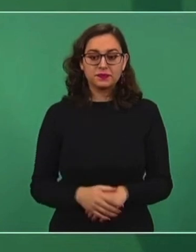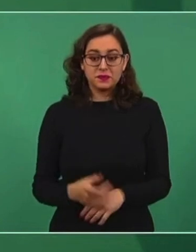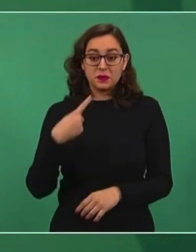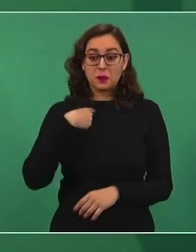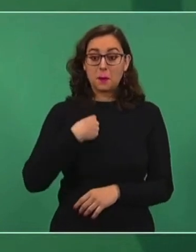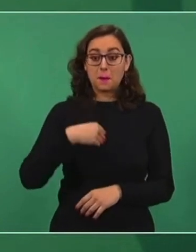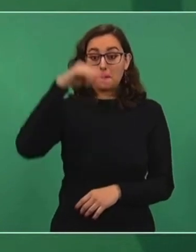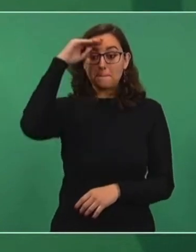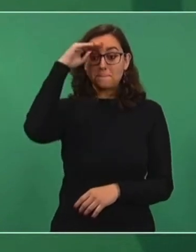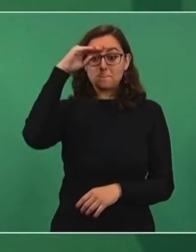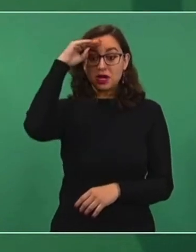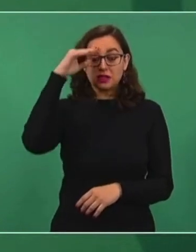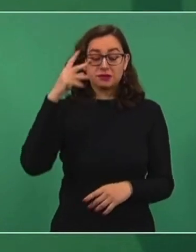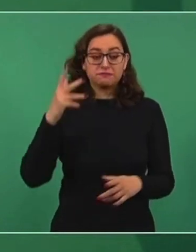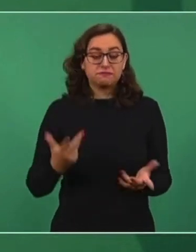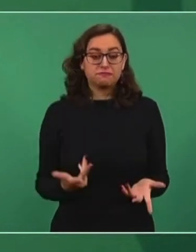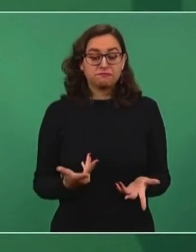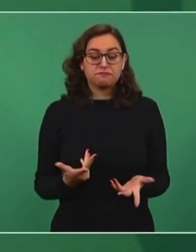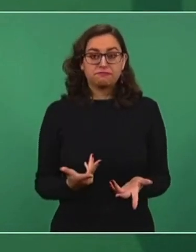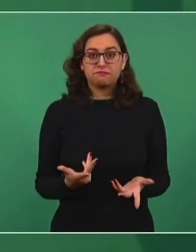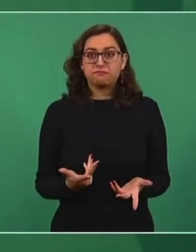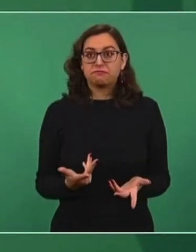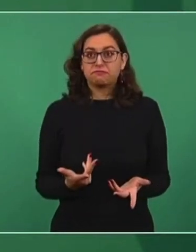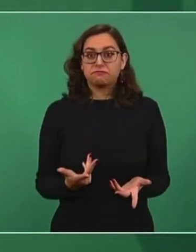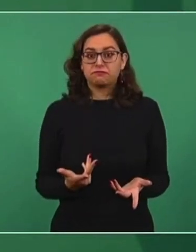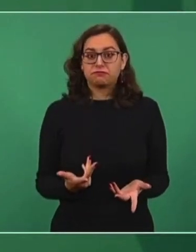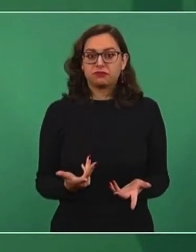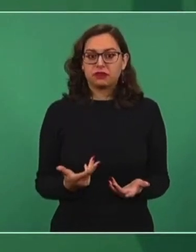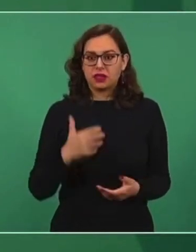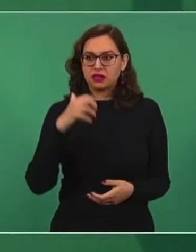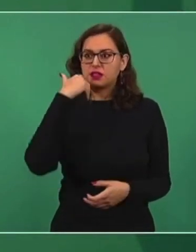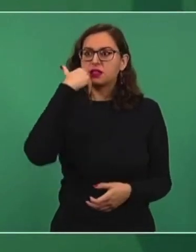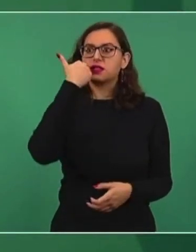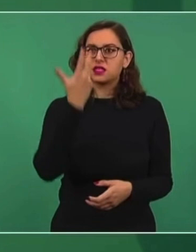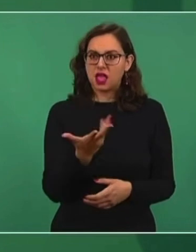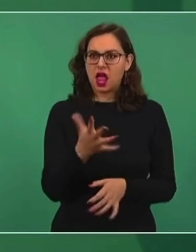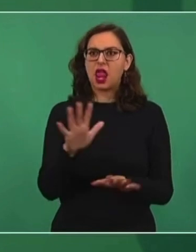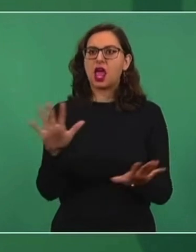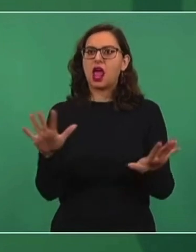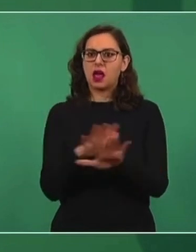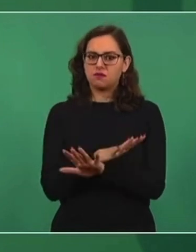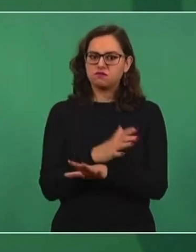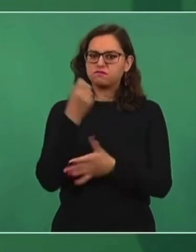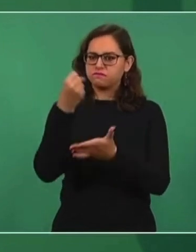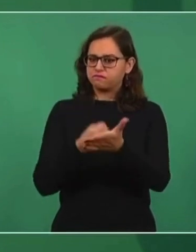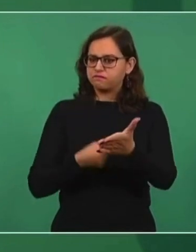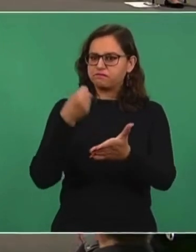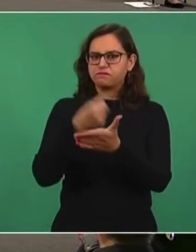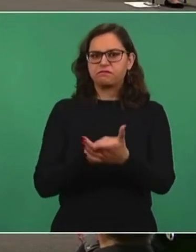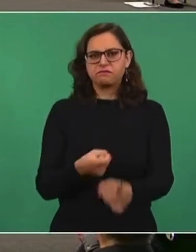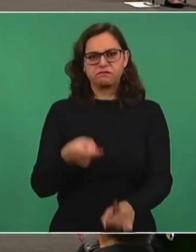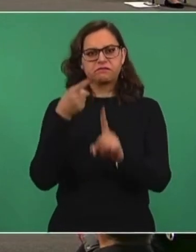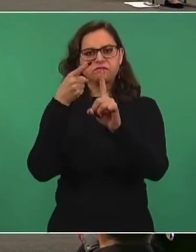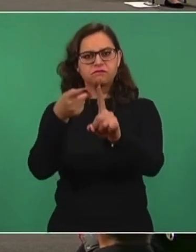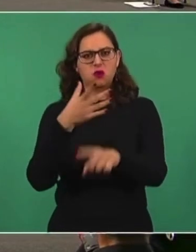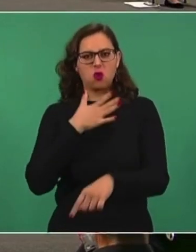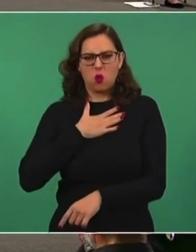no se puede buscar una transformación, luchar por la justicia,